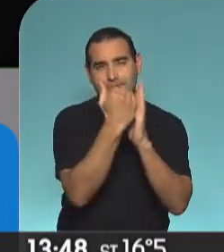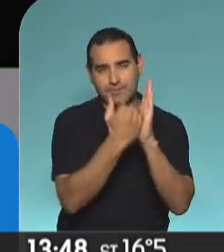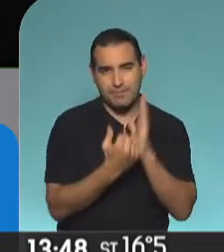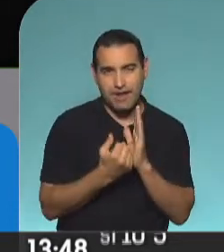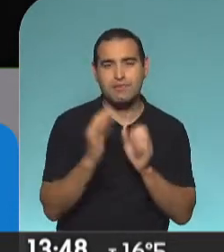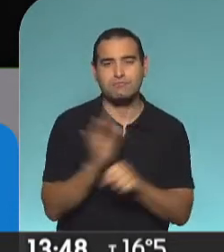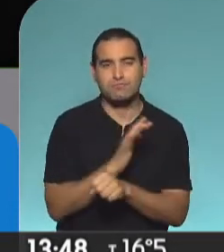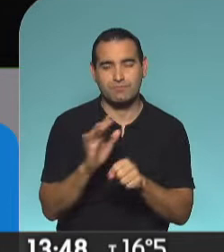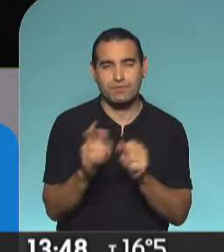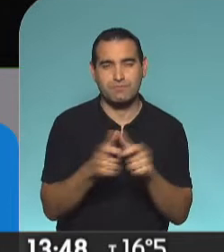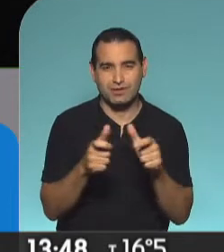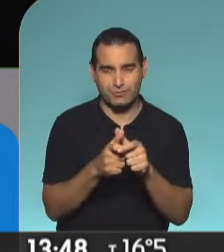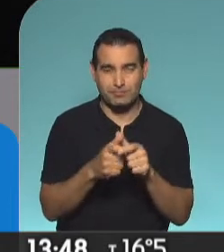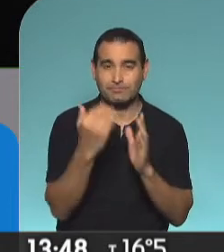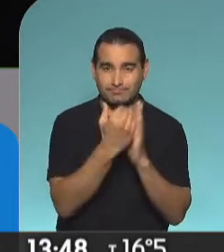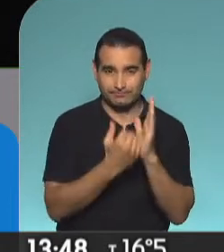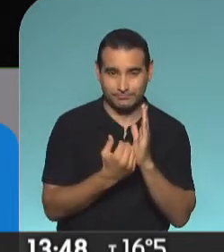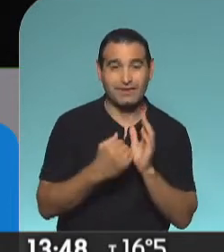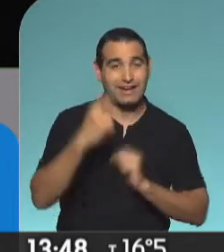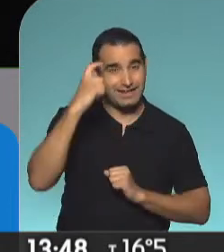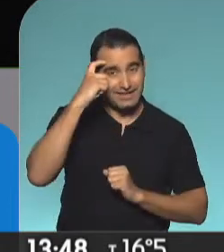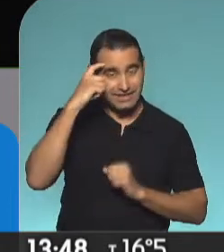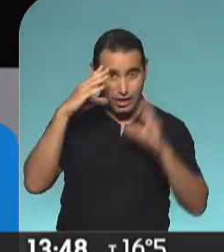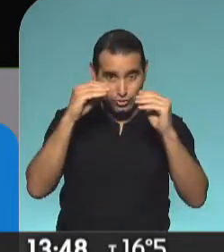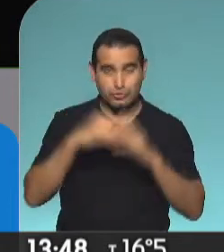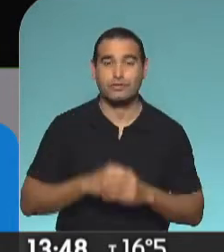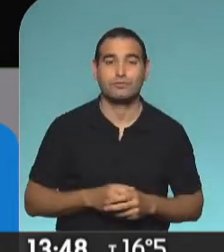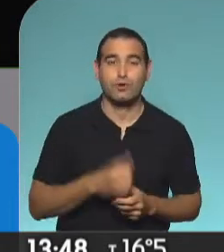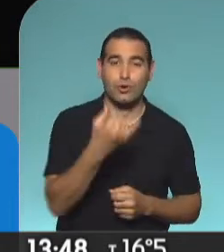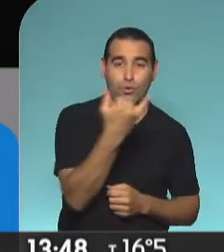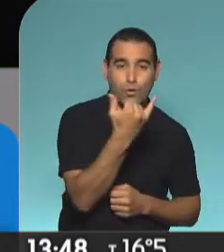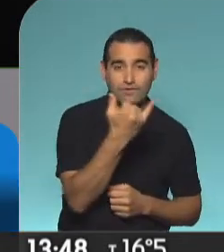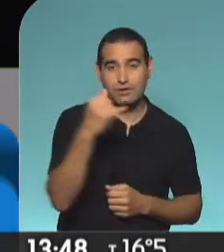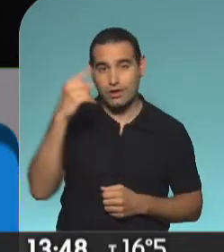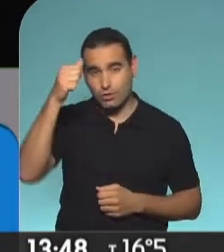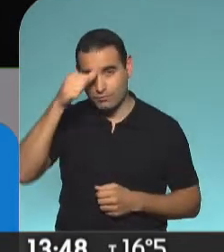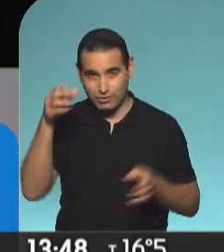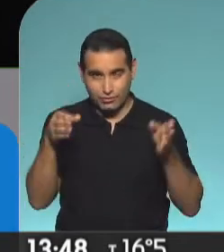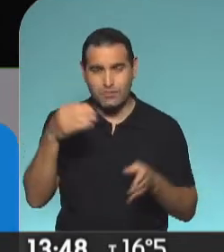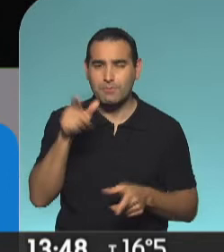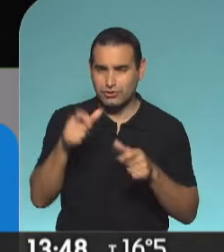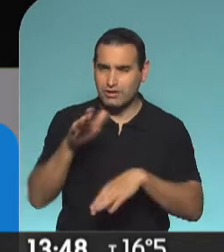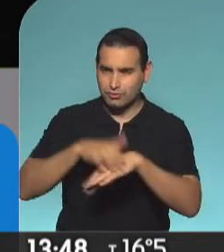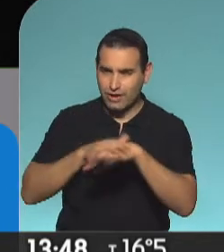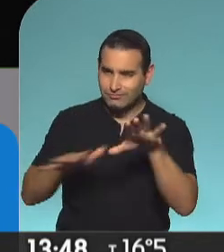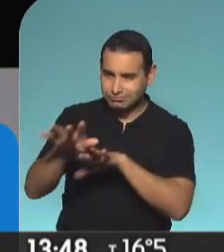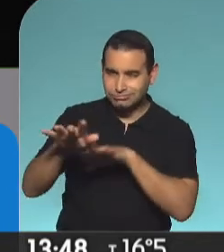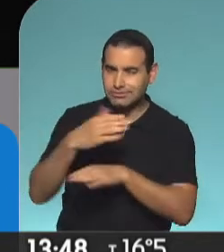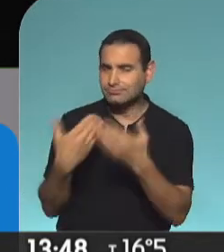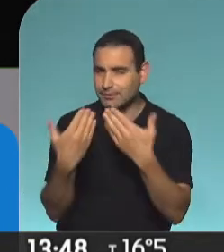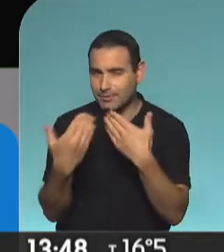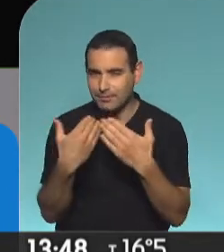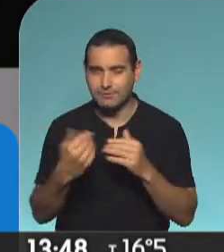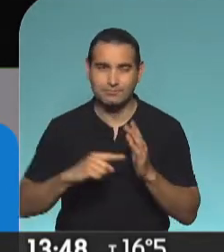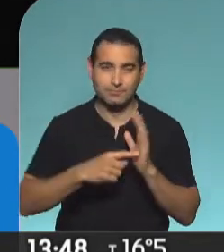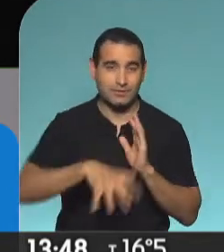Puig, con la cacería para el inicio a las 10 de la noche. a haber dos funciones de jueves a domingo, y estuvimos hablando con los responsables de este autocine en la